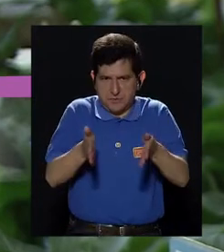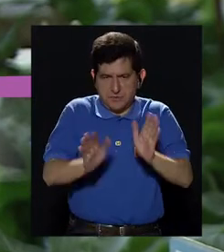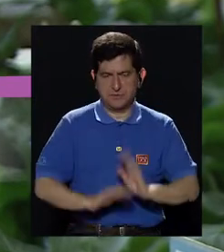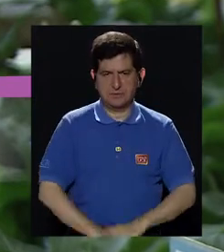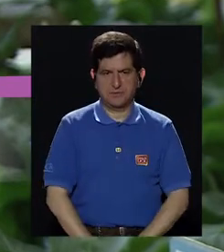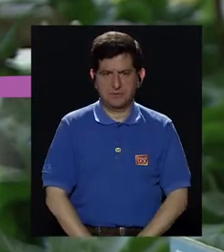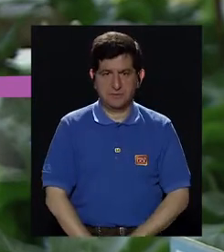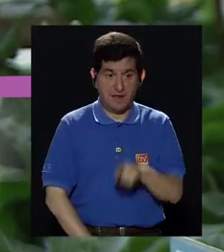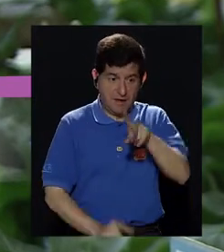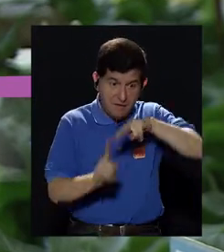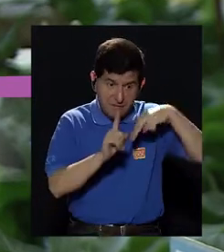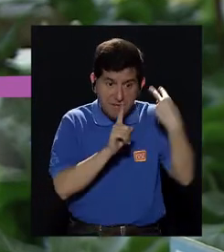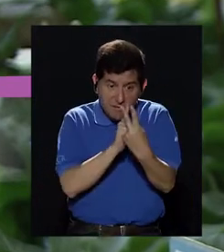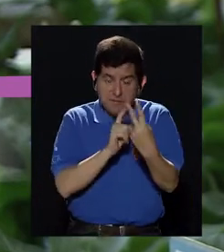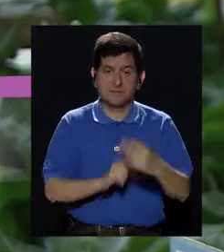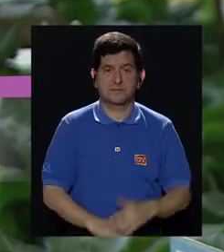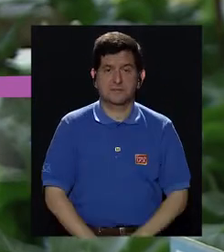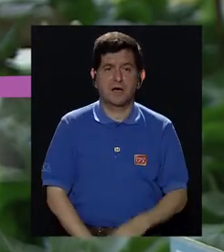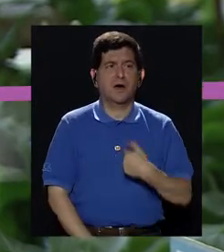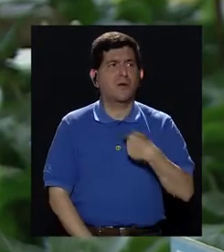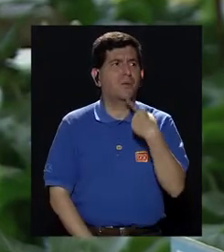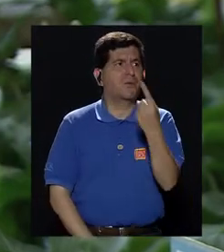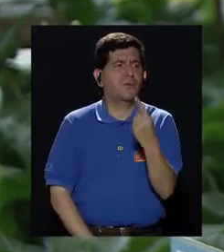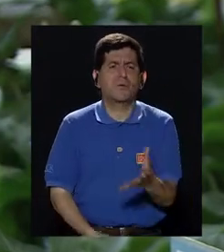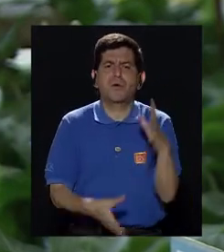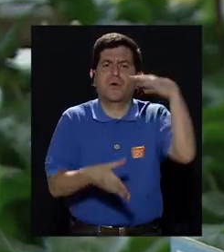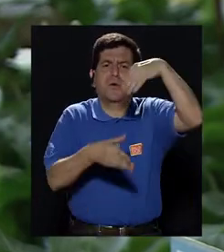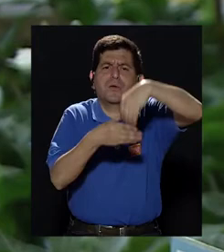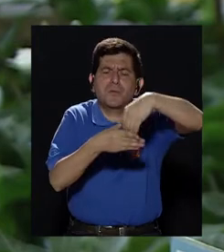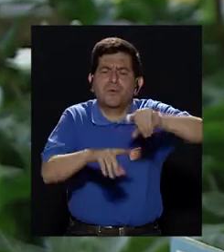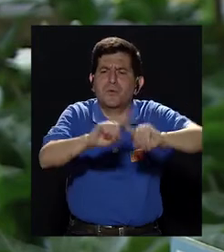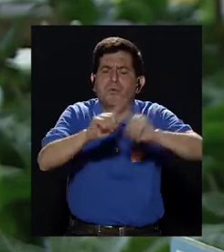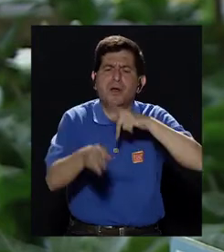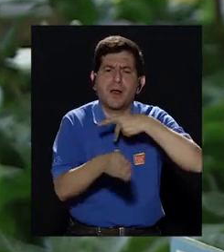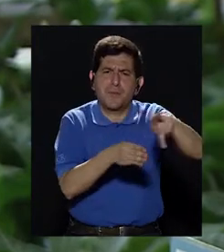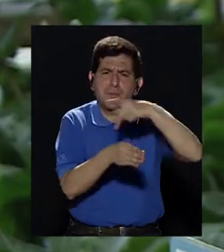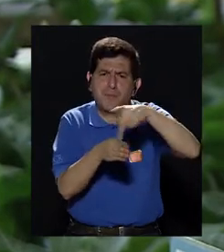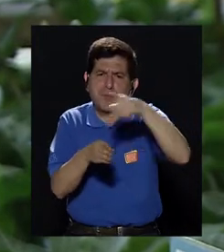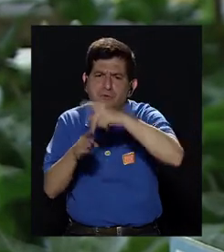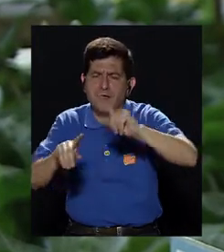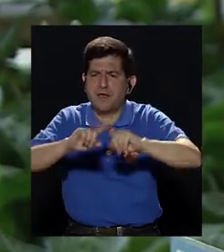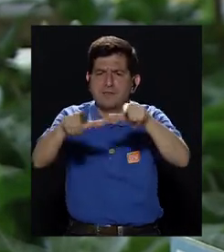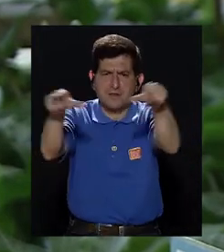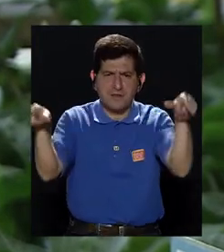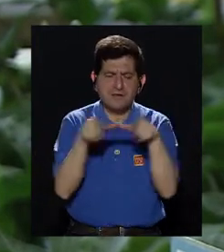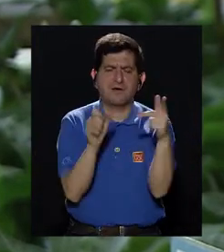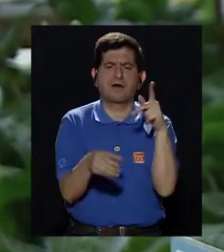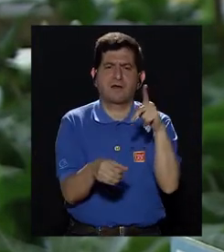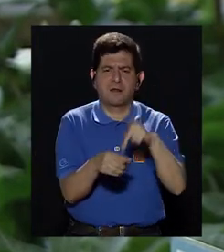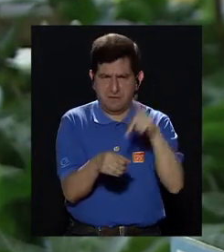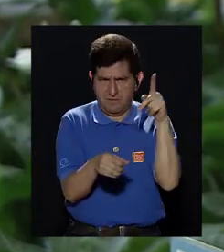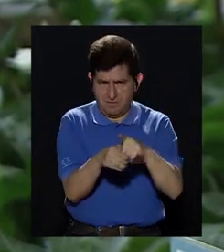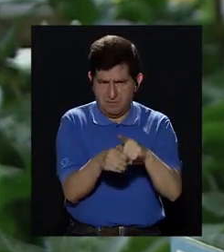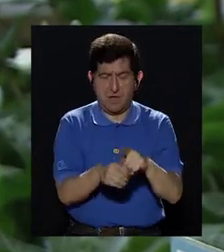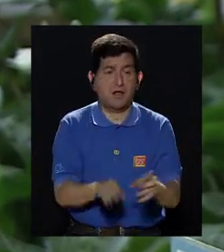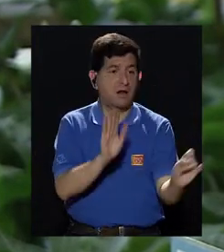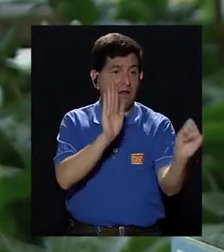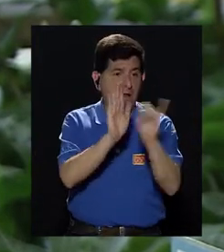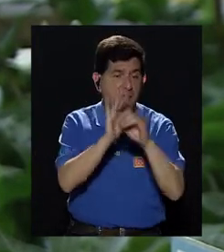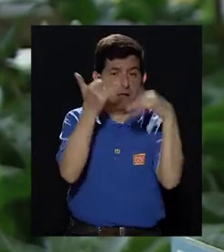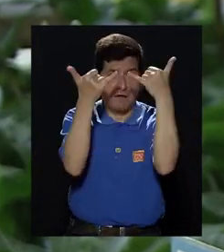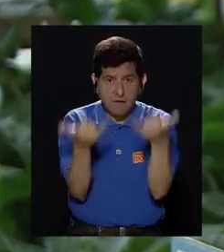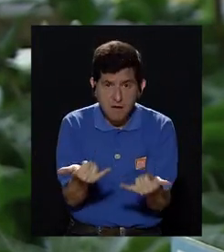es decir, desde ese punto de vista uno diría que involucra una serie de profesionales que en diversas partes pueden participar y si